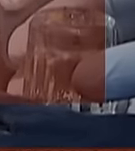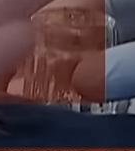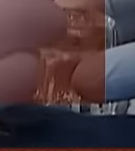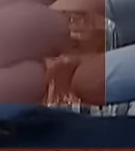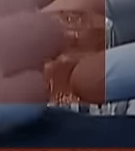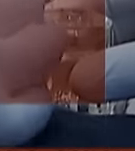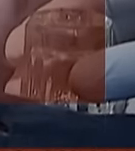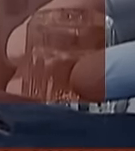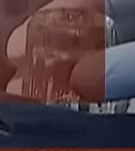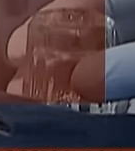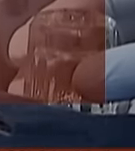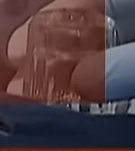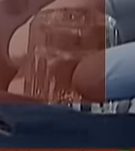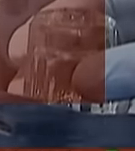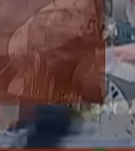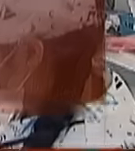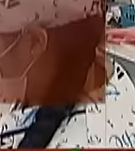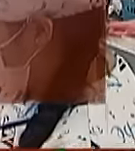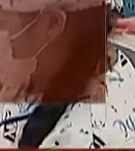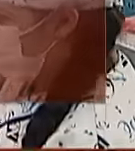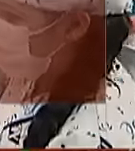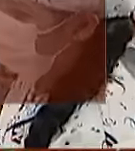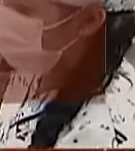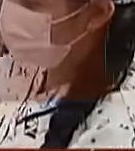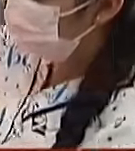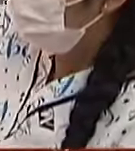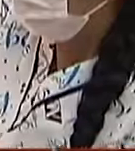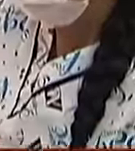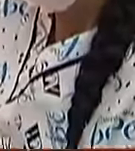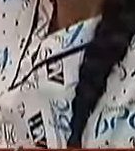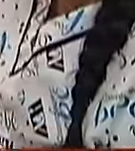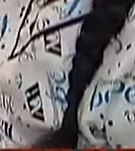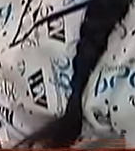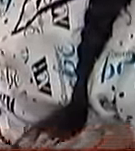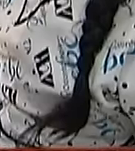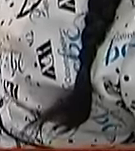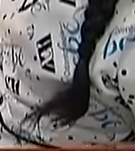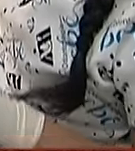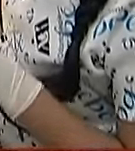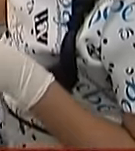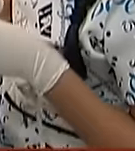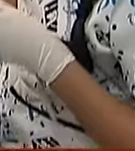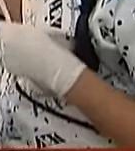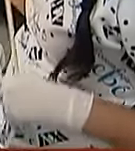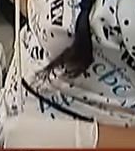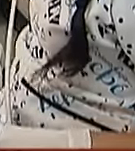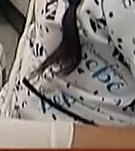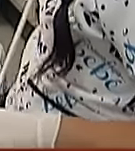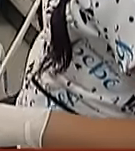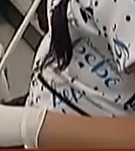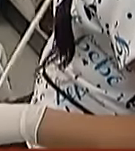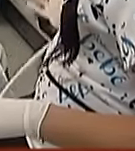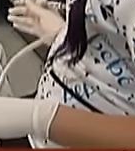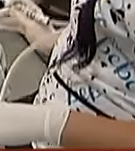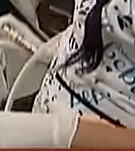extracción de piezas o implantes dentales en un futuro para México al Día Rosalba Aguirre